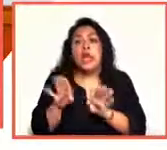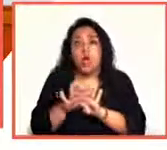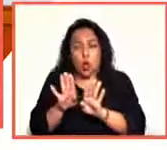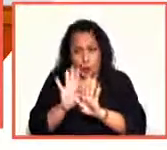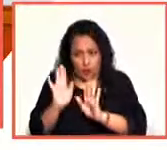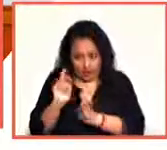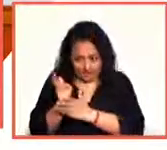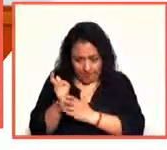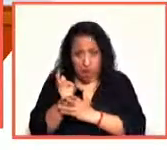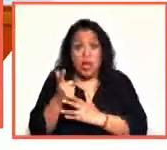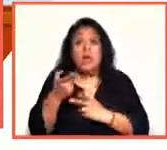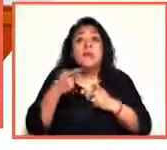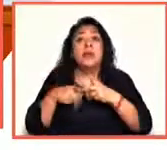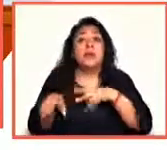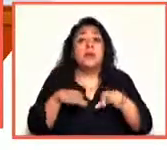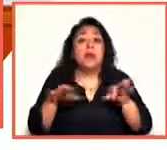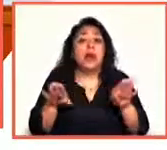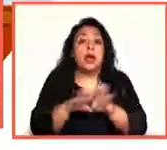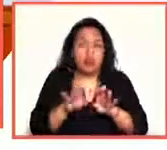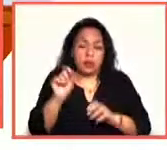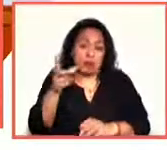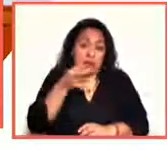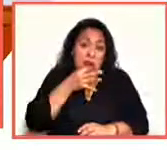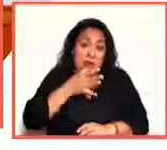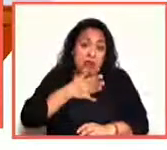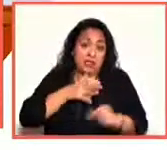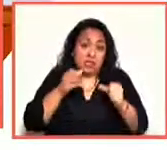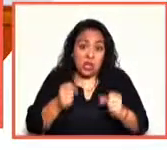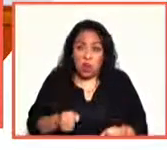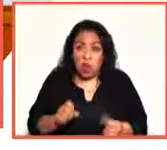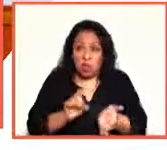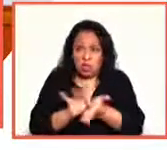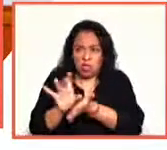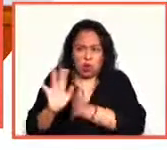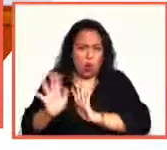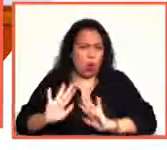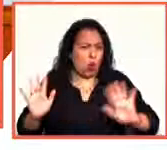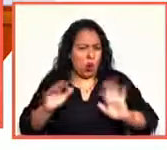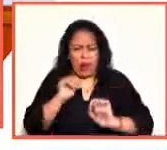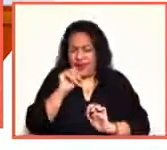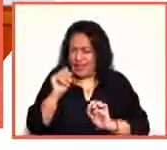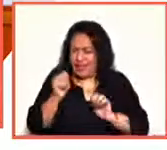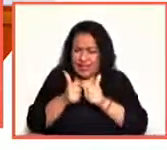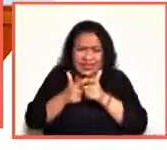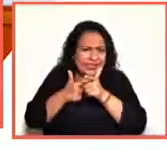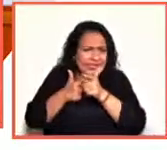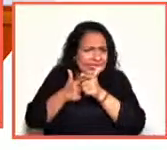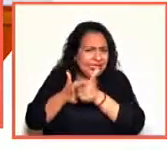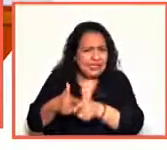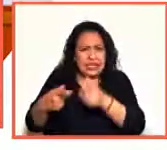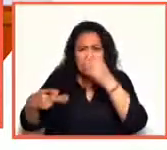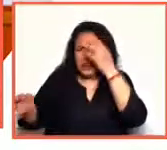nos aseguraron que nadie va a ser despedido, que se van a conservar los